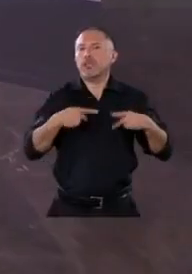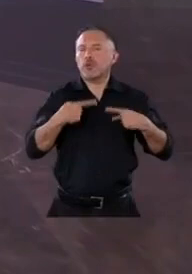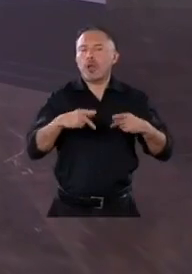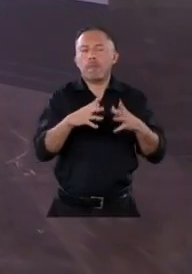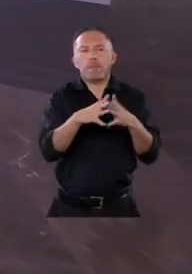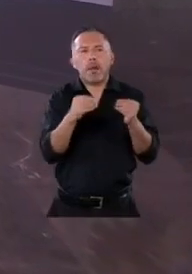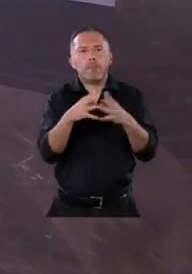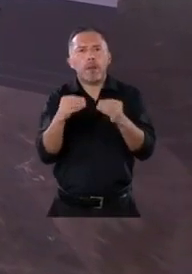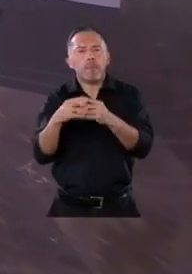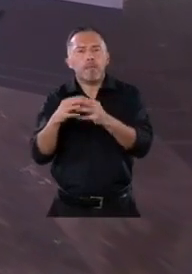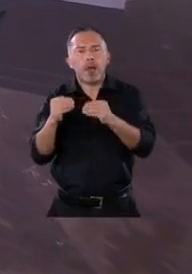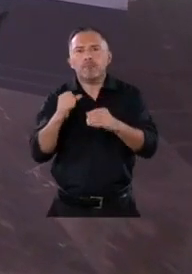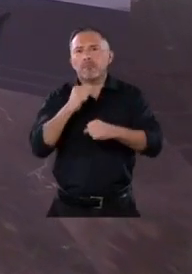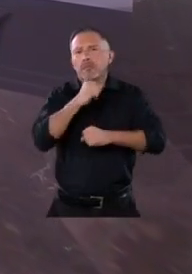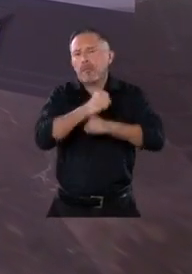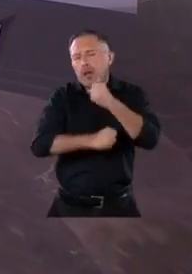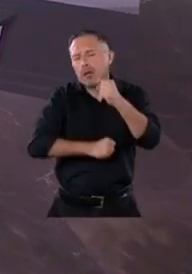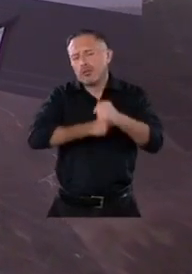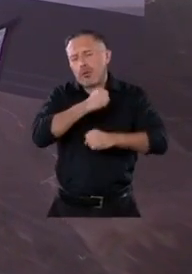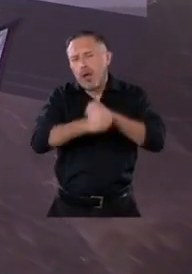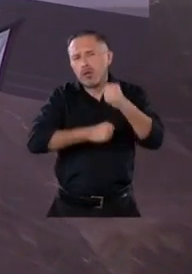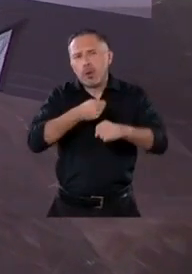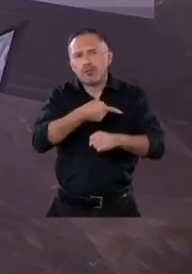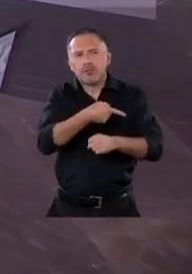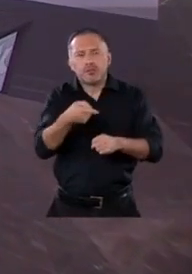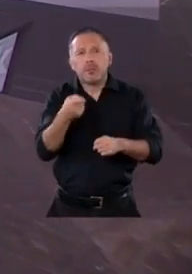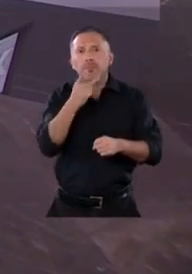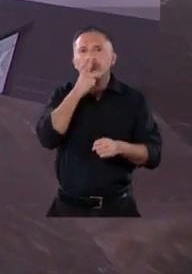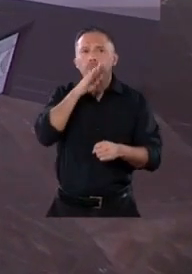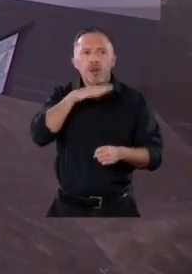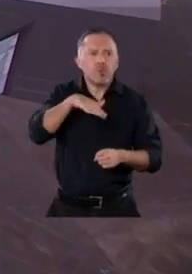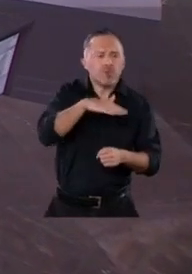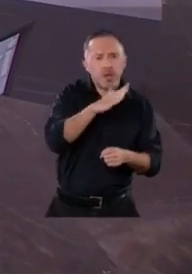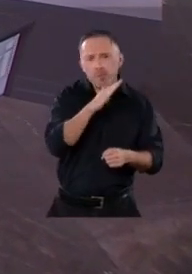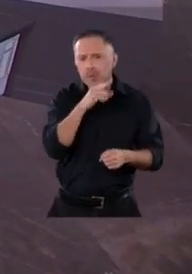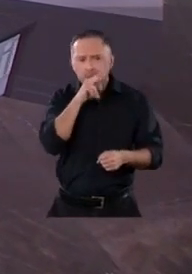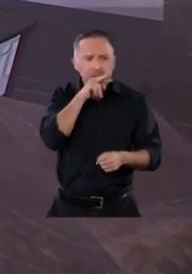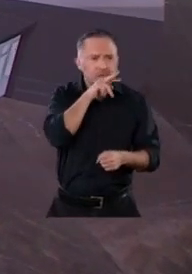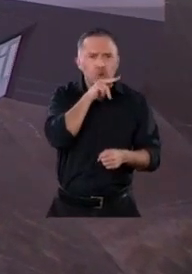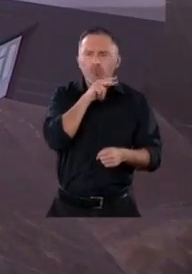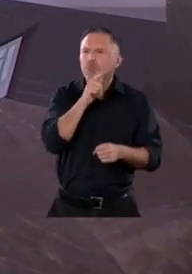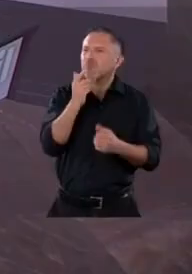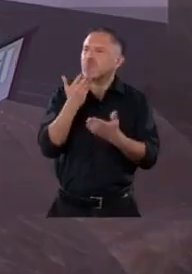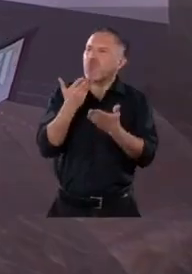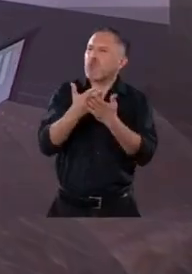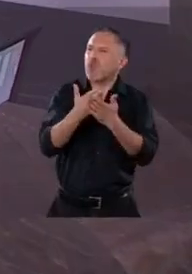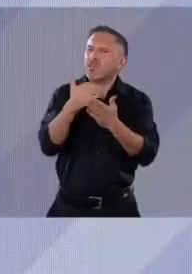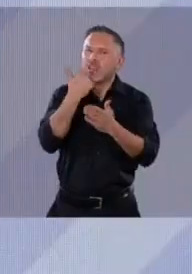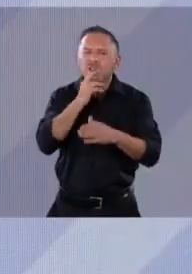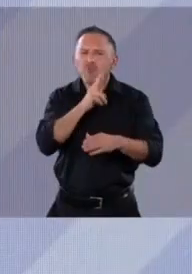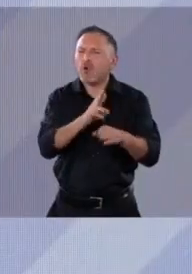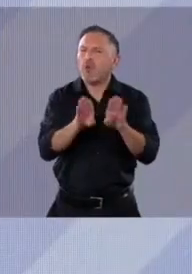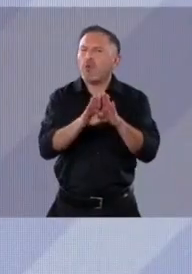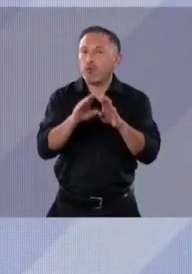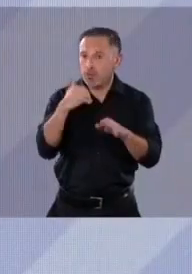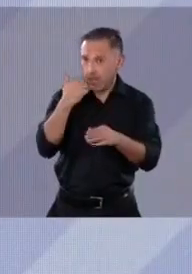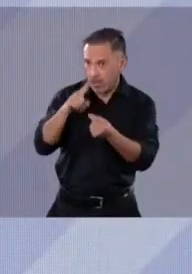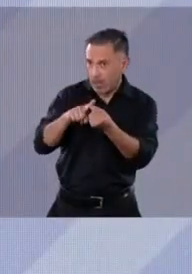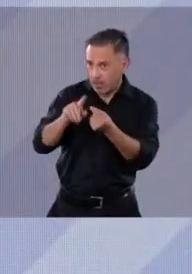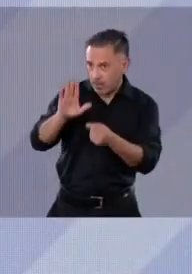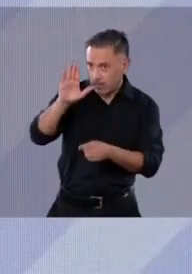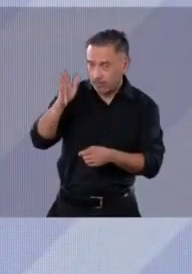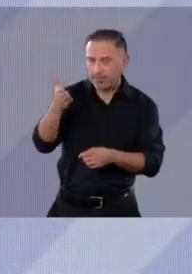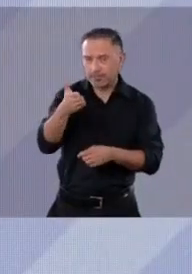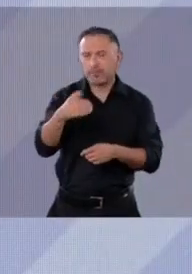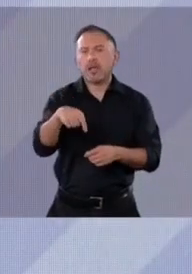han acumulado a lo largo de décadas incertidumbre? ¿Quién quiera tomar la palabra? Claudia Chimera. Desarrollamos un método de busca en